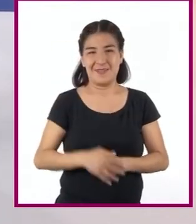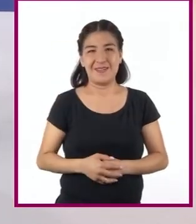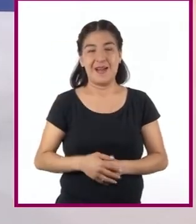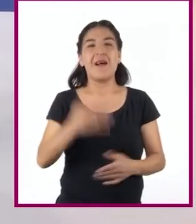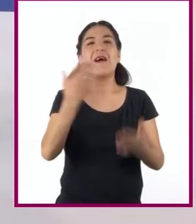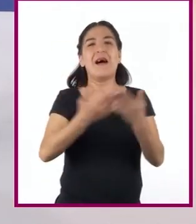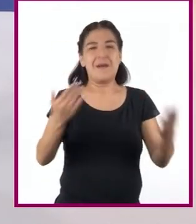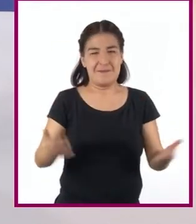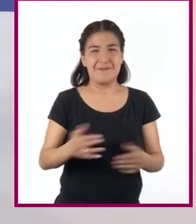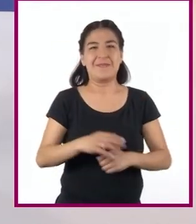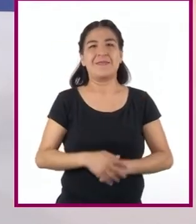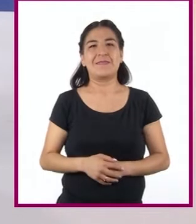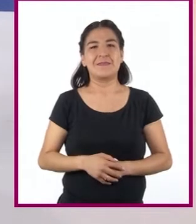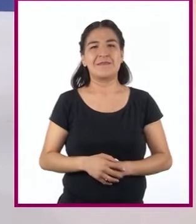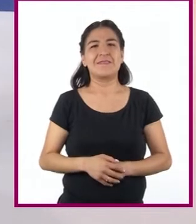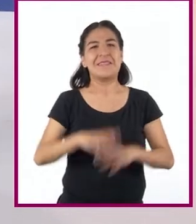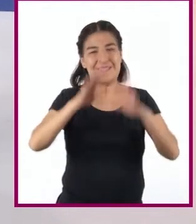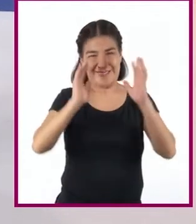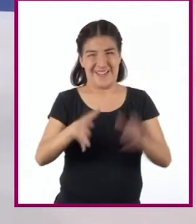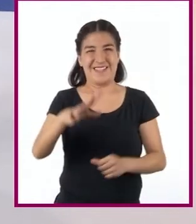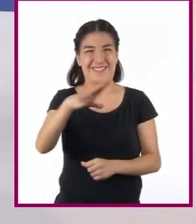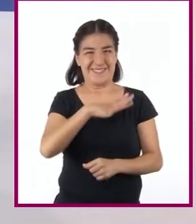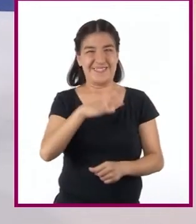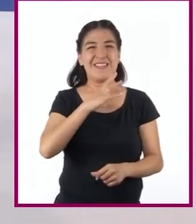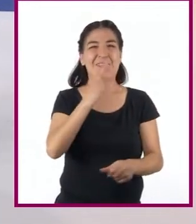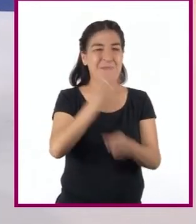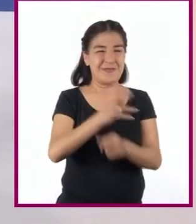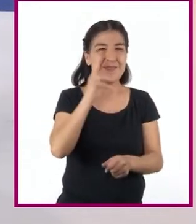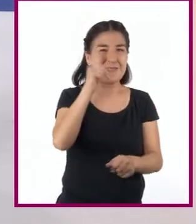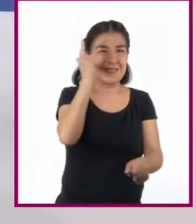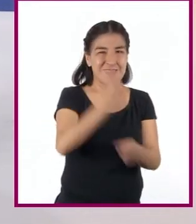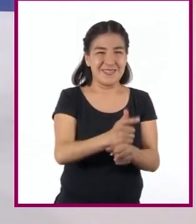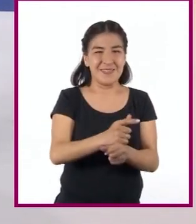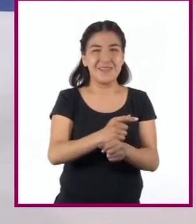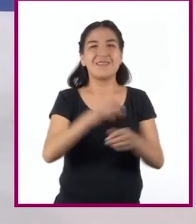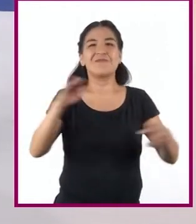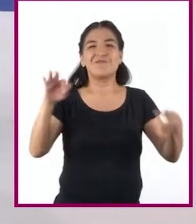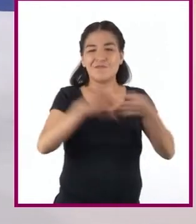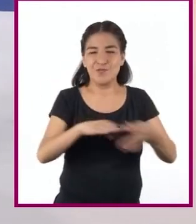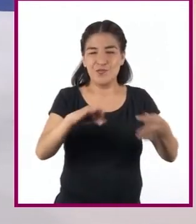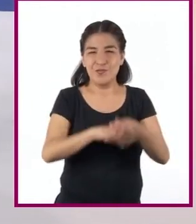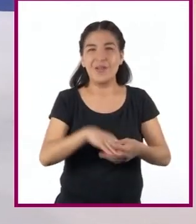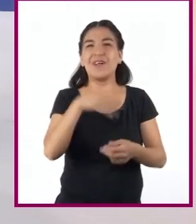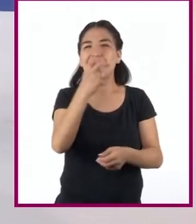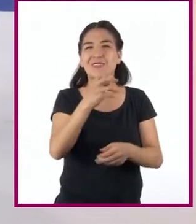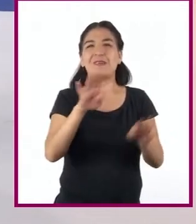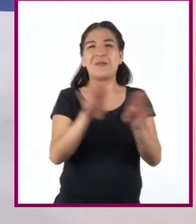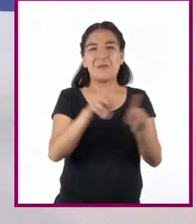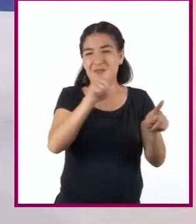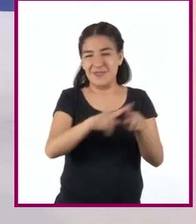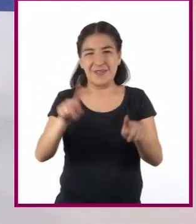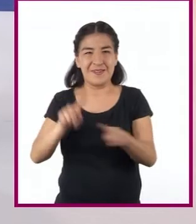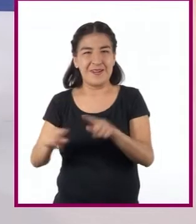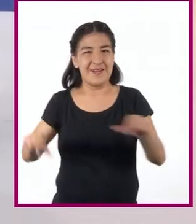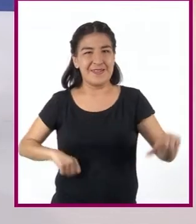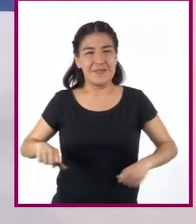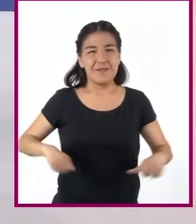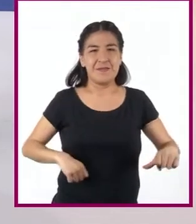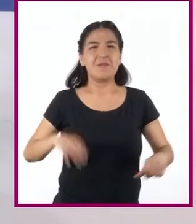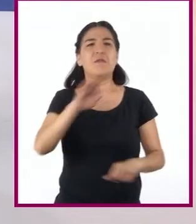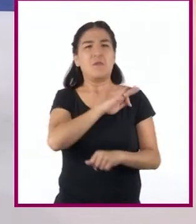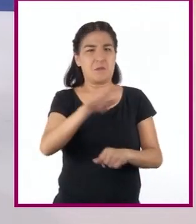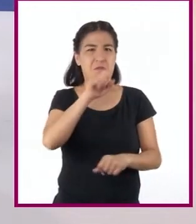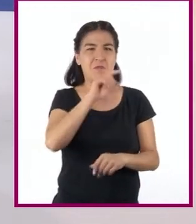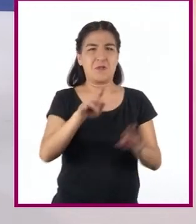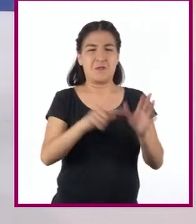Ahora bien, si ya tenemos identificada la frecuencia de eventos, puede ser que nos presenten esos mismos